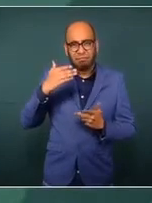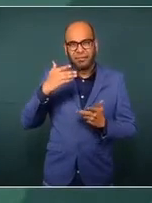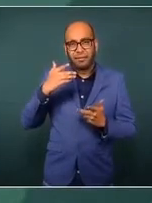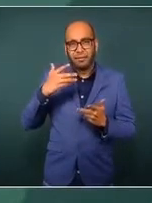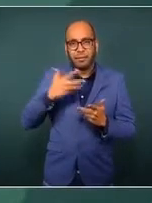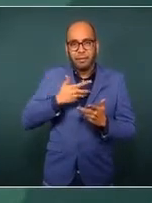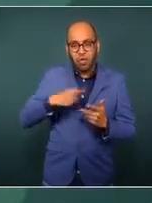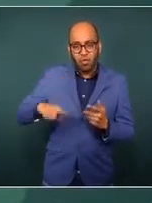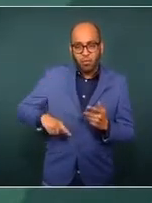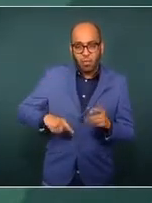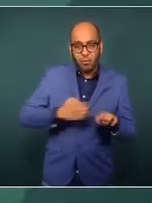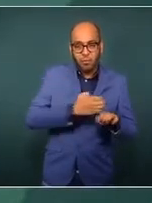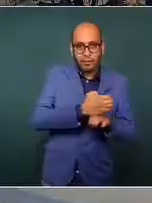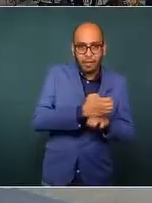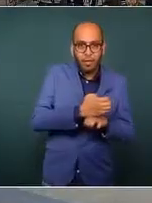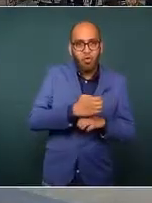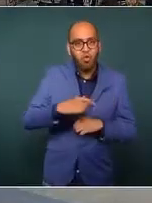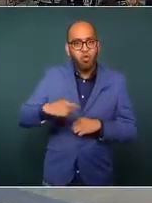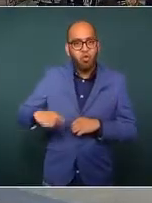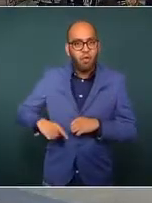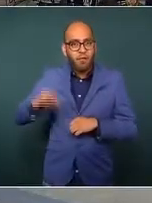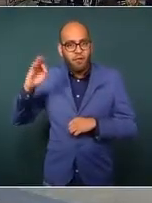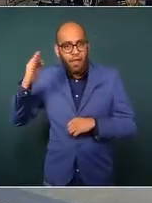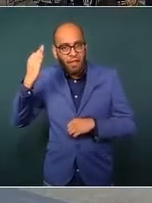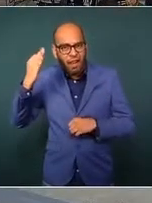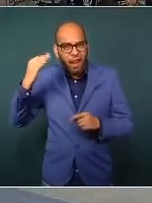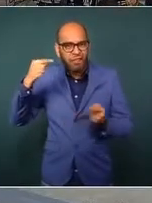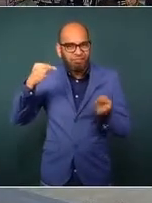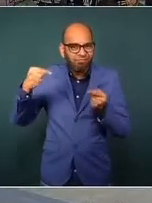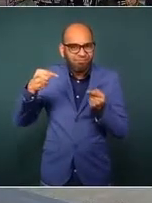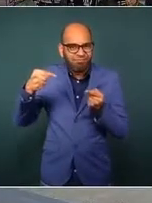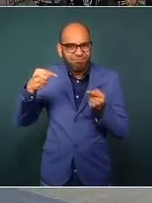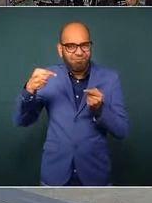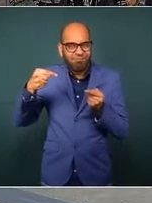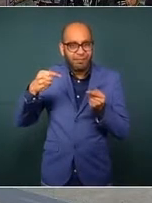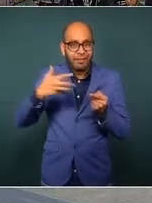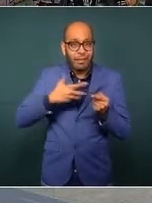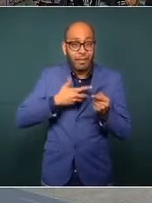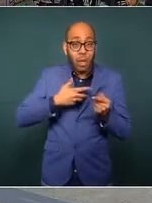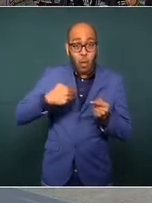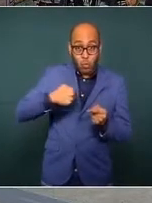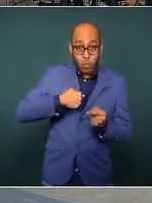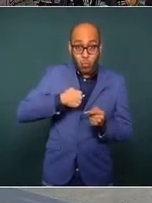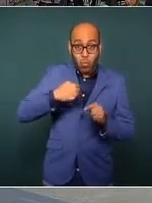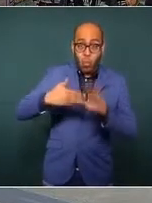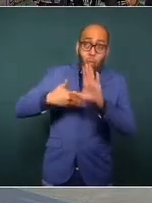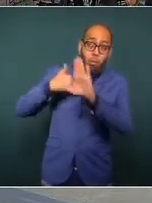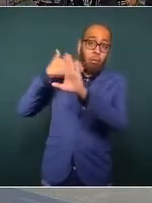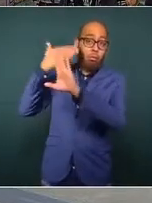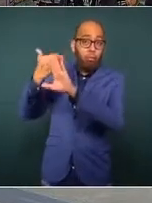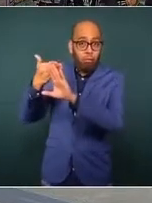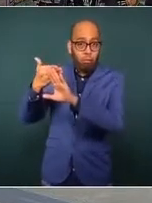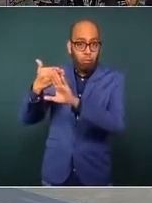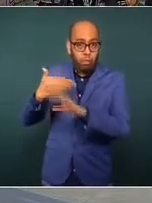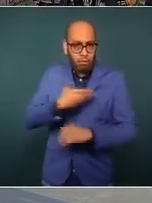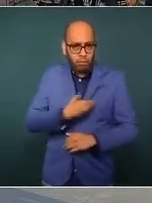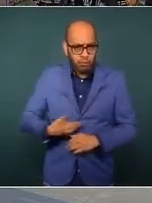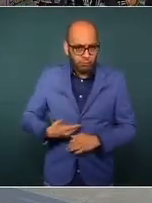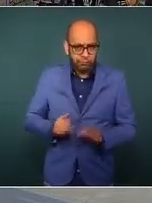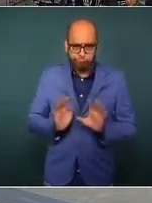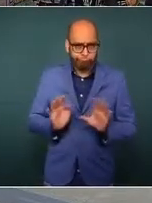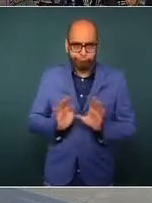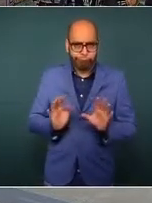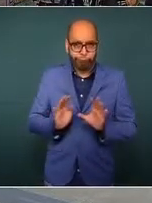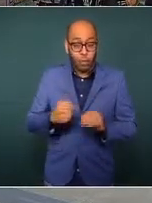el gobierno del Estado no es ni en contra del presidente ni en contra de